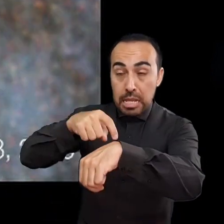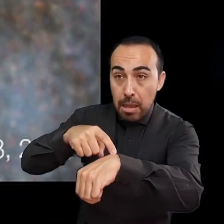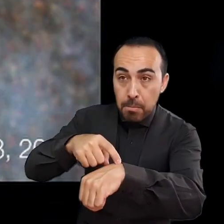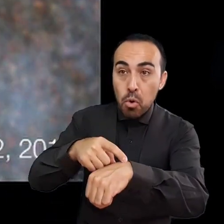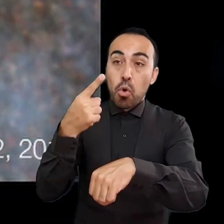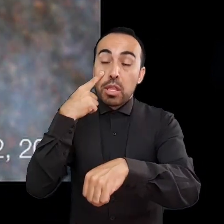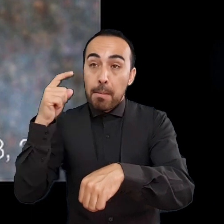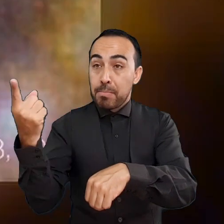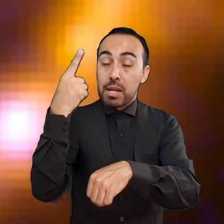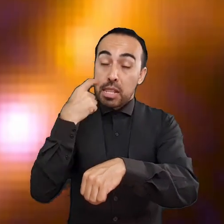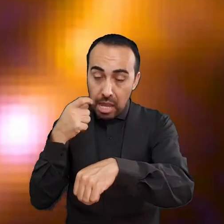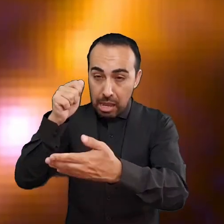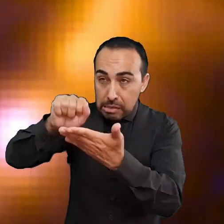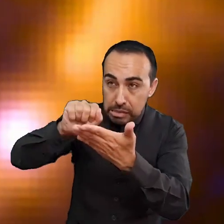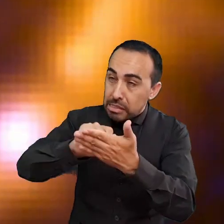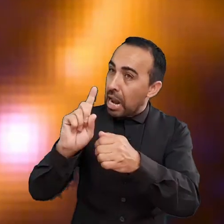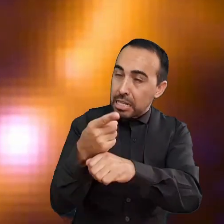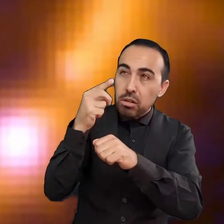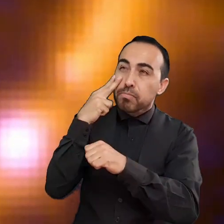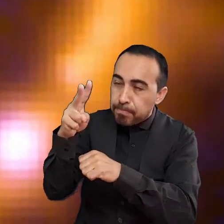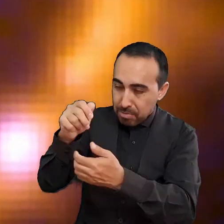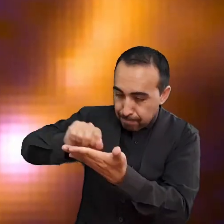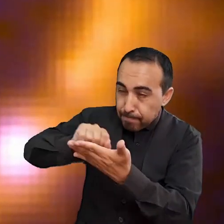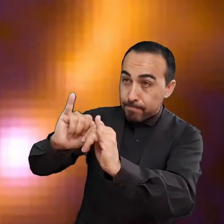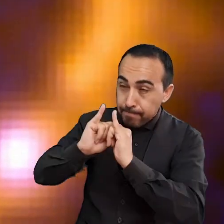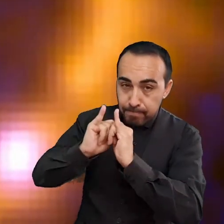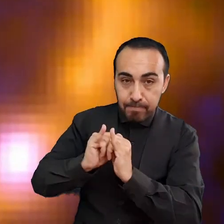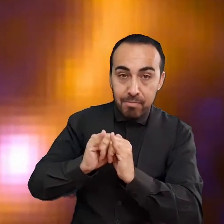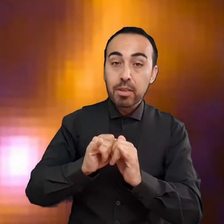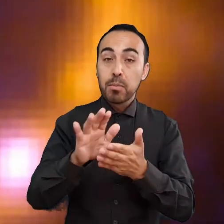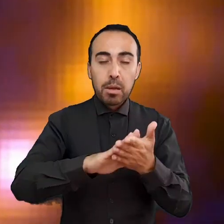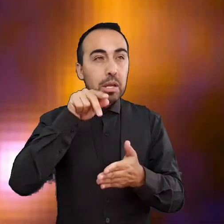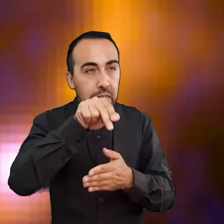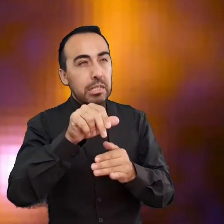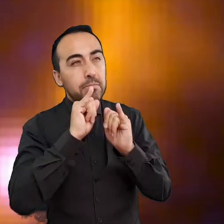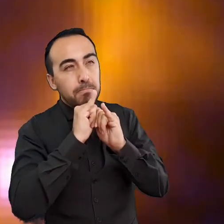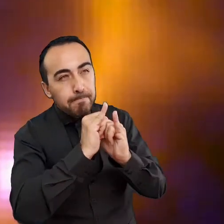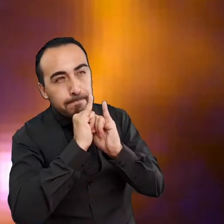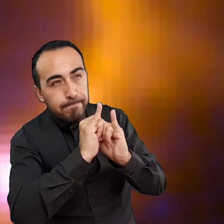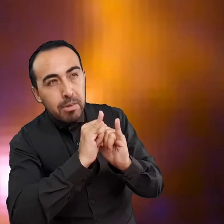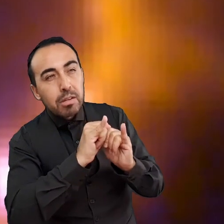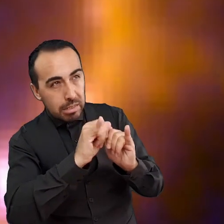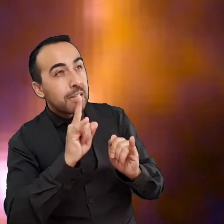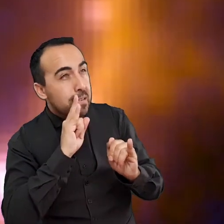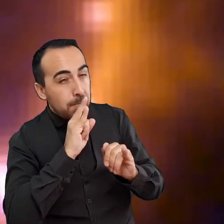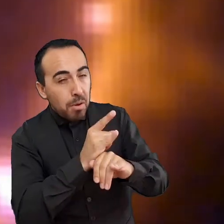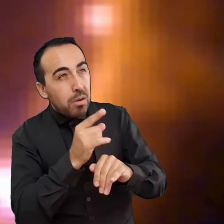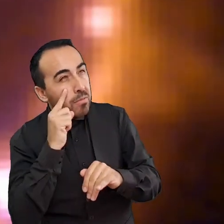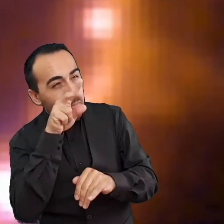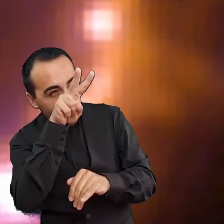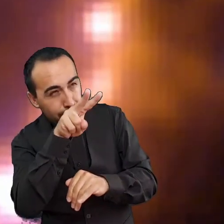parámetros clave de la explosión, entender mejor cómo se produce y estudiar el entorno local de estas explosiones